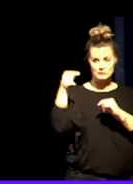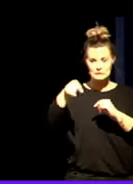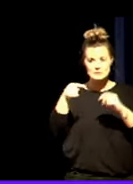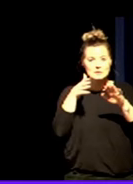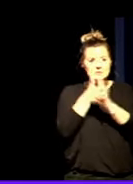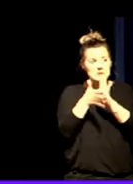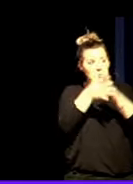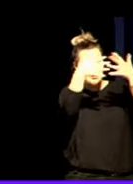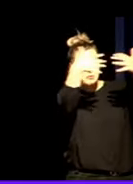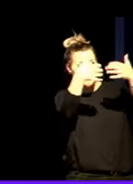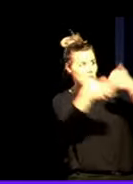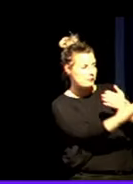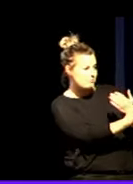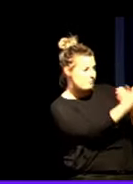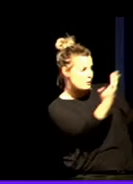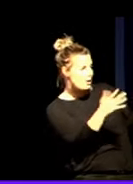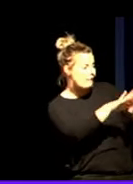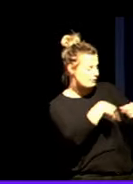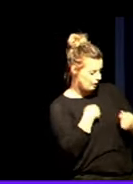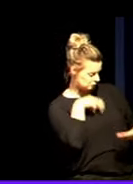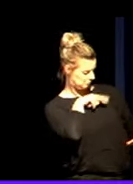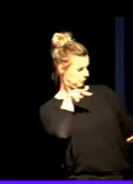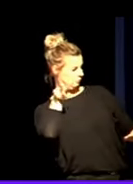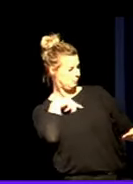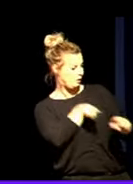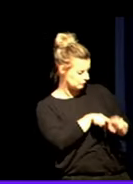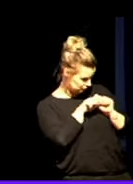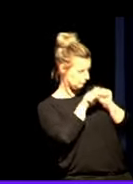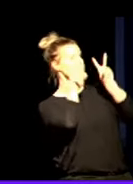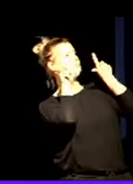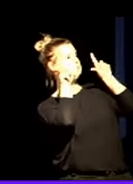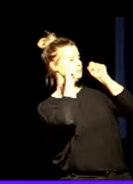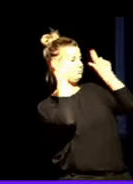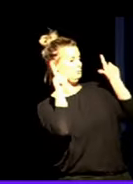un impacto considerable en el lector. Pero es que pasaron de 6 a 13.